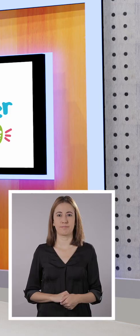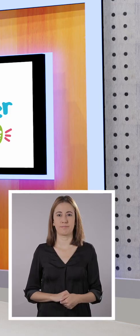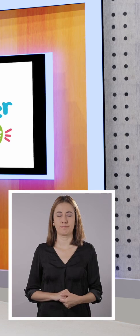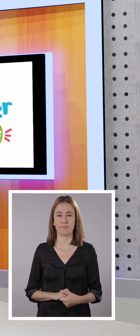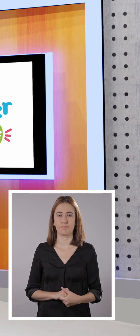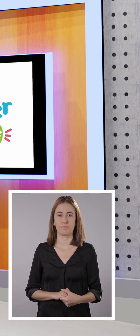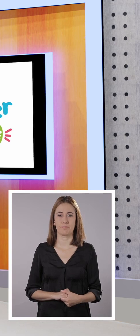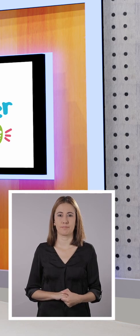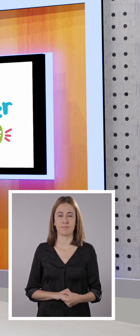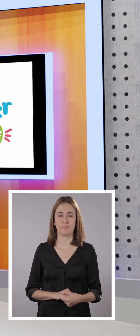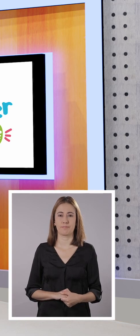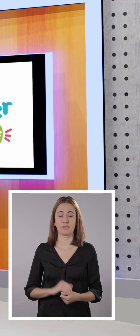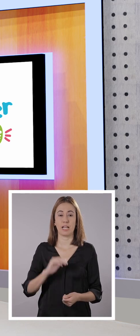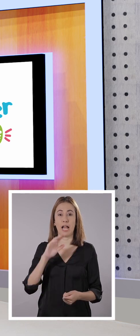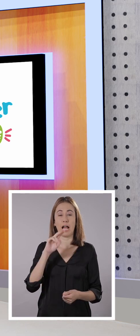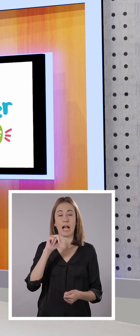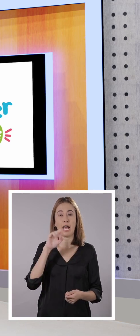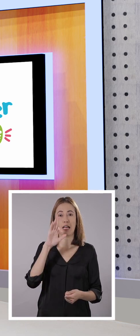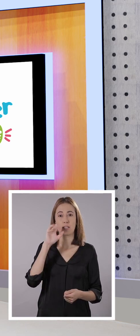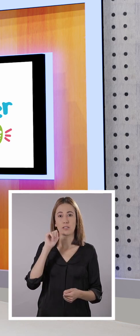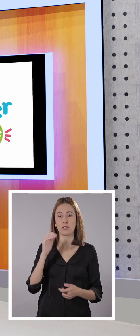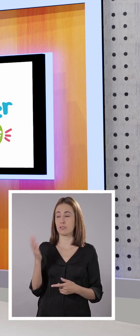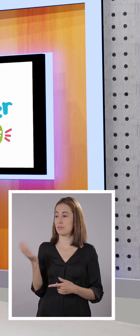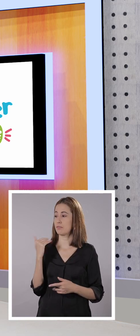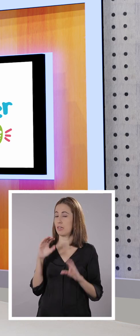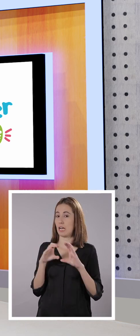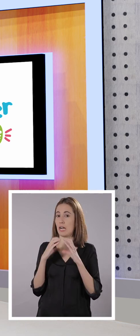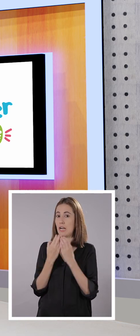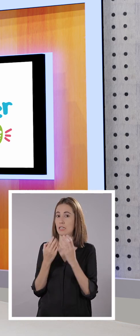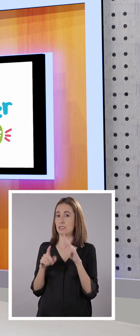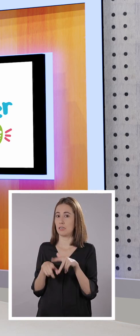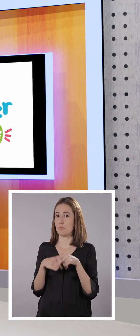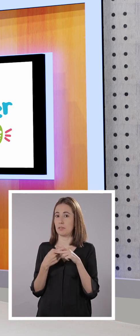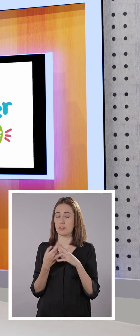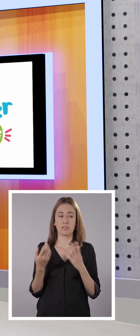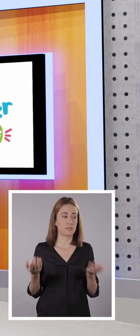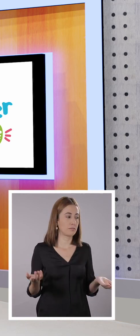La ventana, ahí va. Anto, ya empieza la clase.